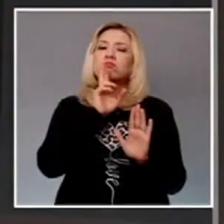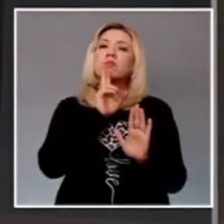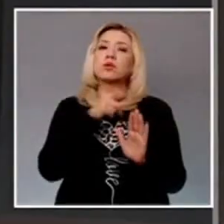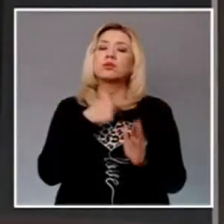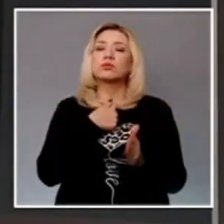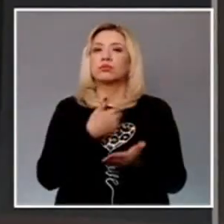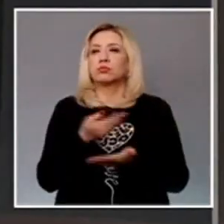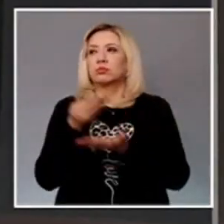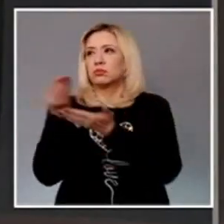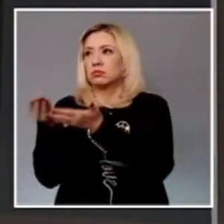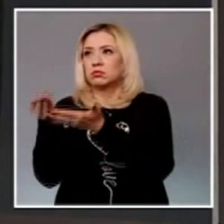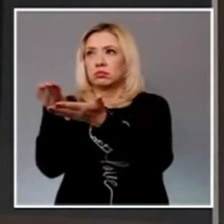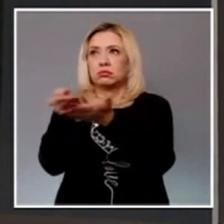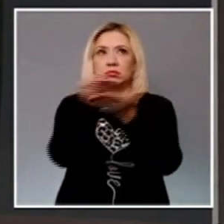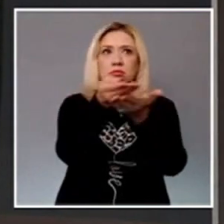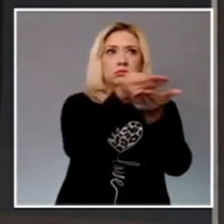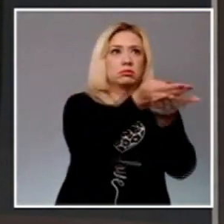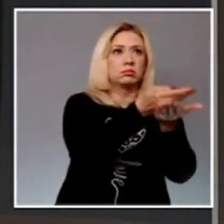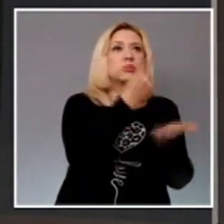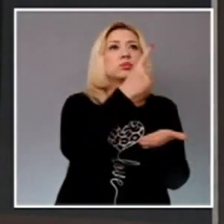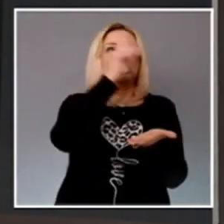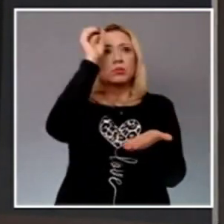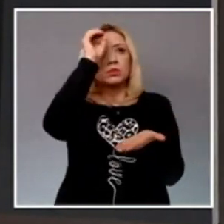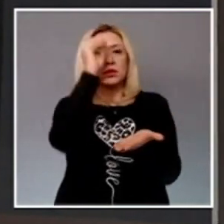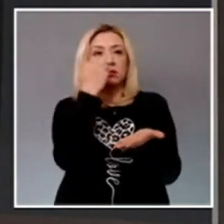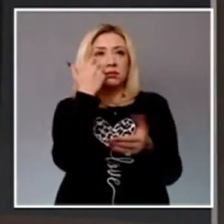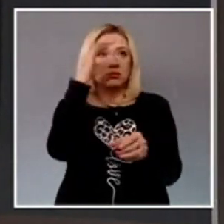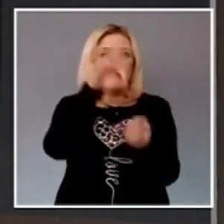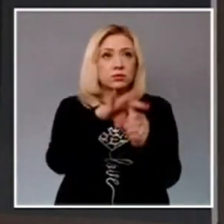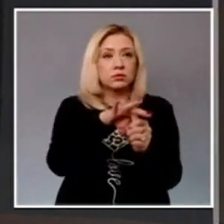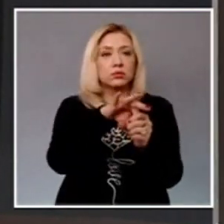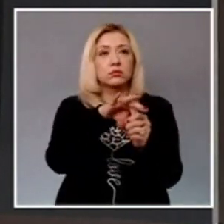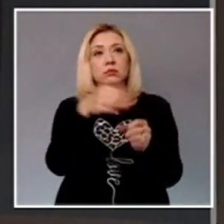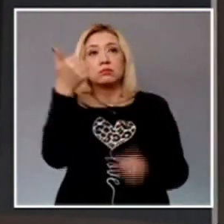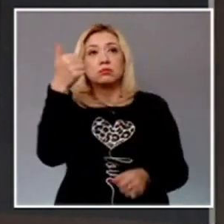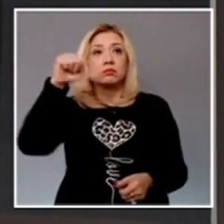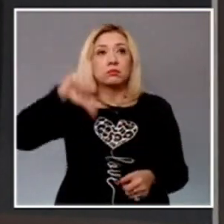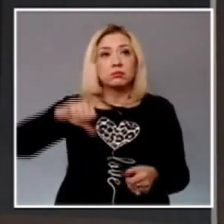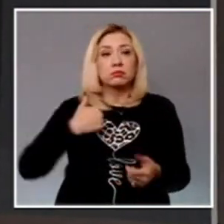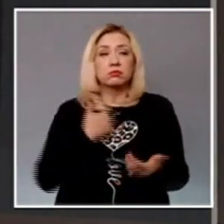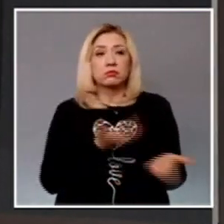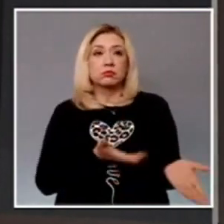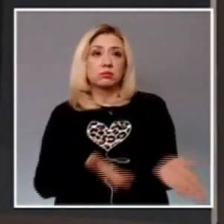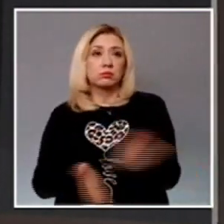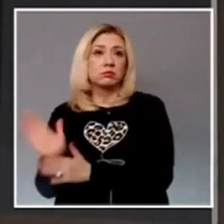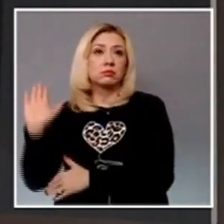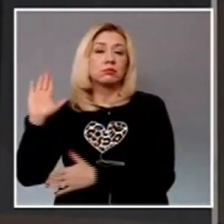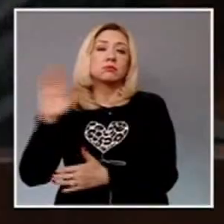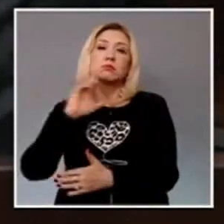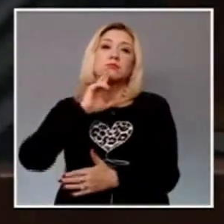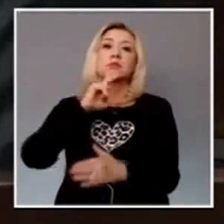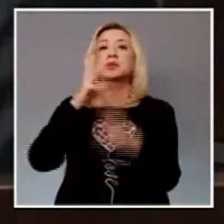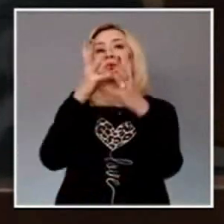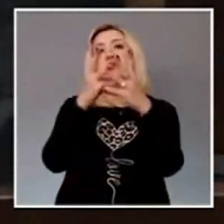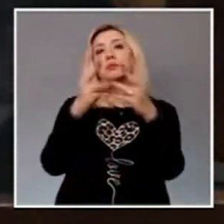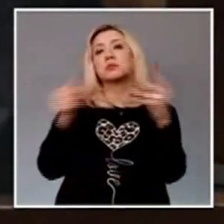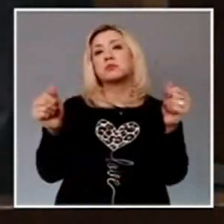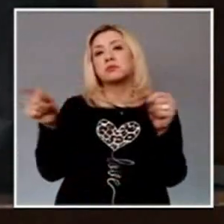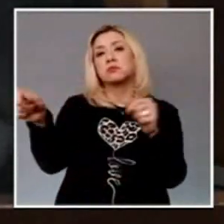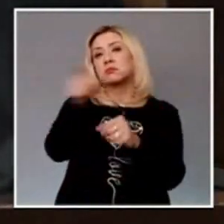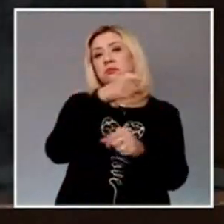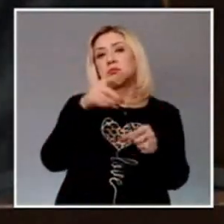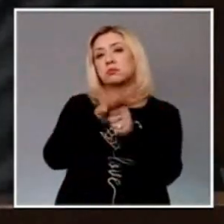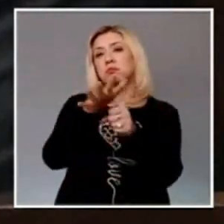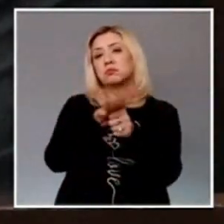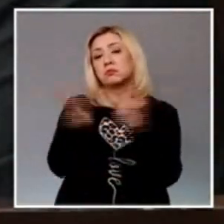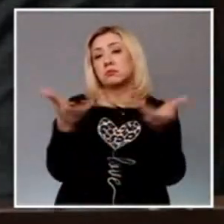Tribunal Electoral, asegurando que la construcción de una solución colegiada es la mejor salida posible para resolver las diferencias. Aseguró